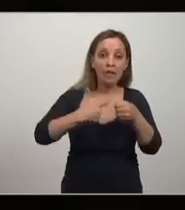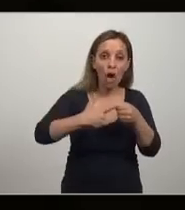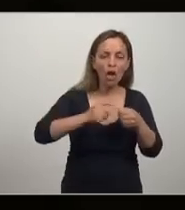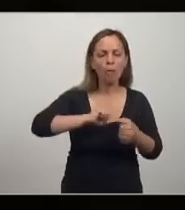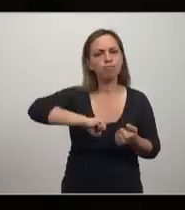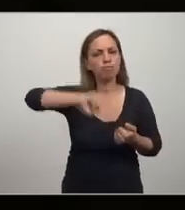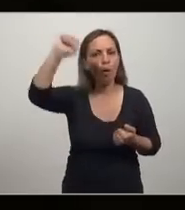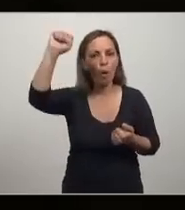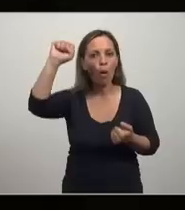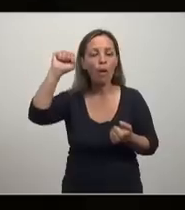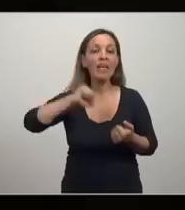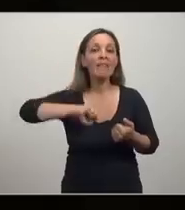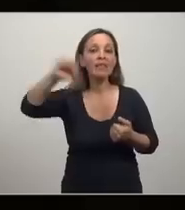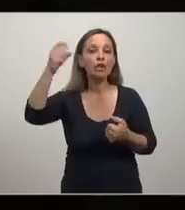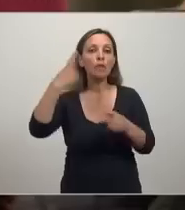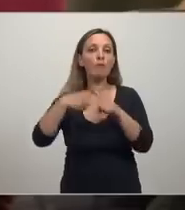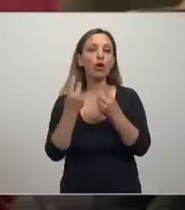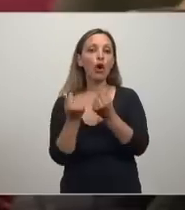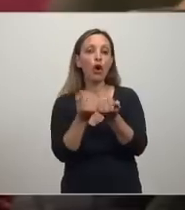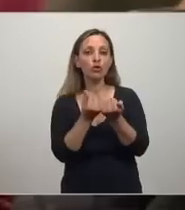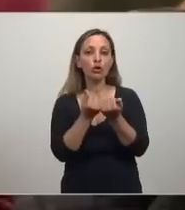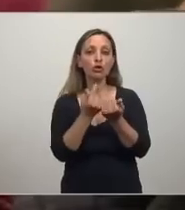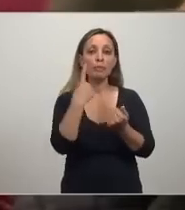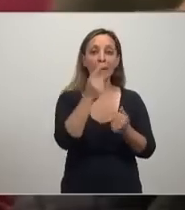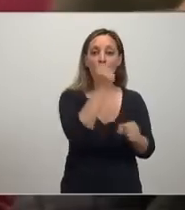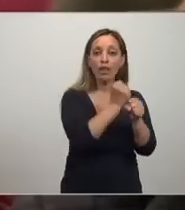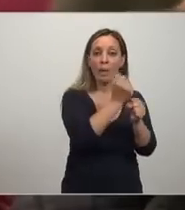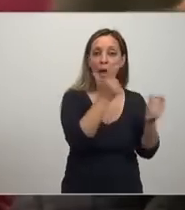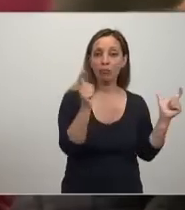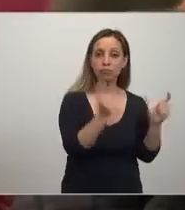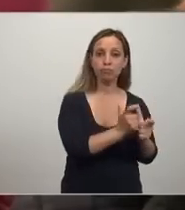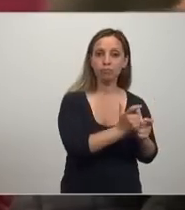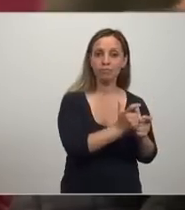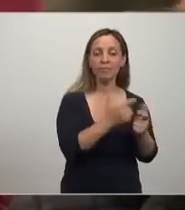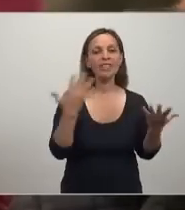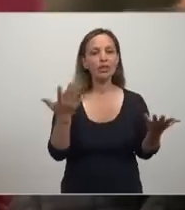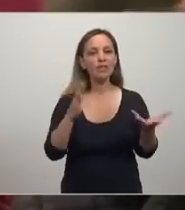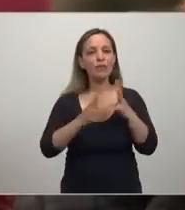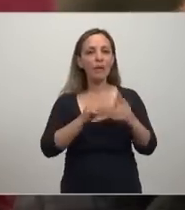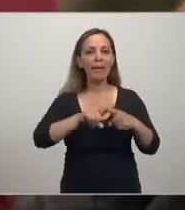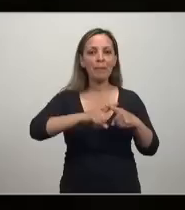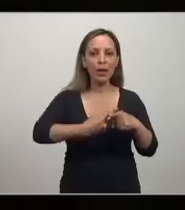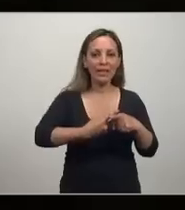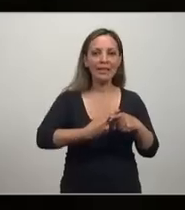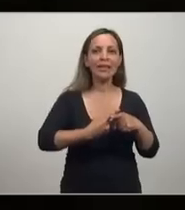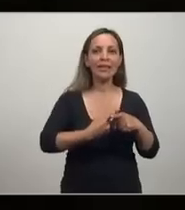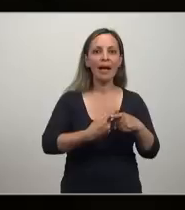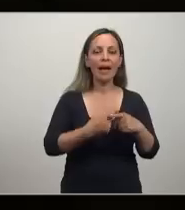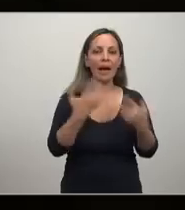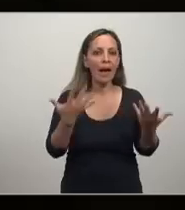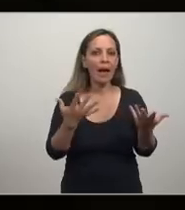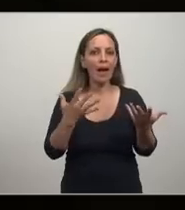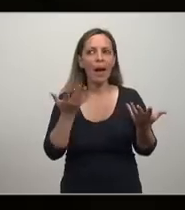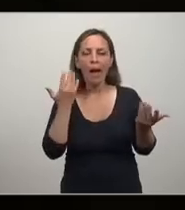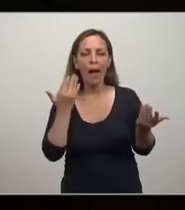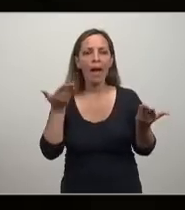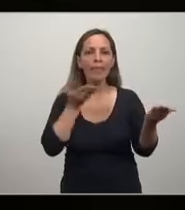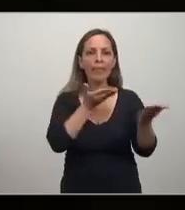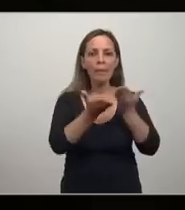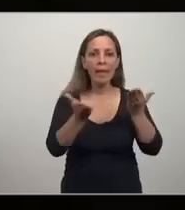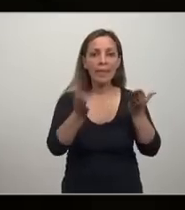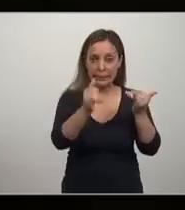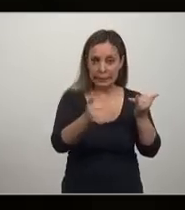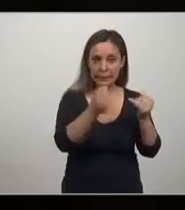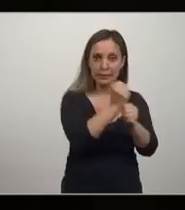existe inflación por costos con desempleo. Que se aplicaban políticas keynesianas, aumentaban demandas, estimulaban demandas, había más